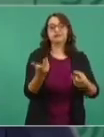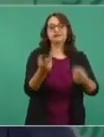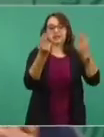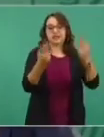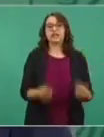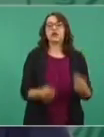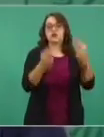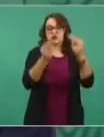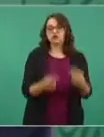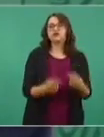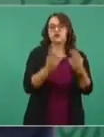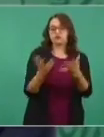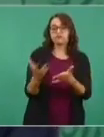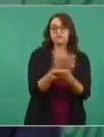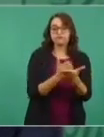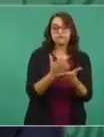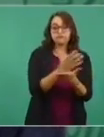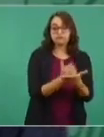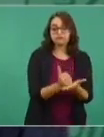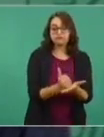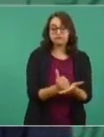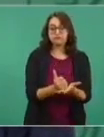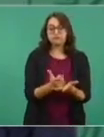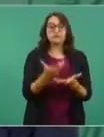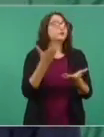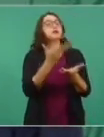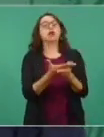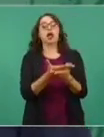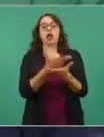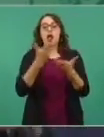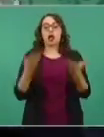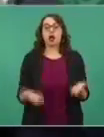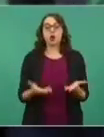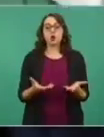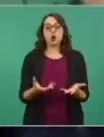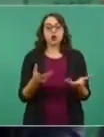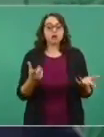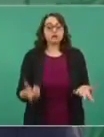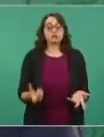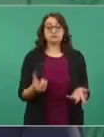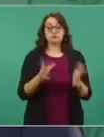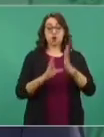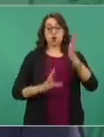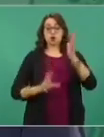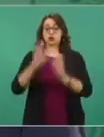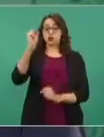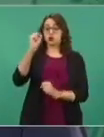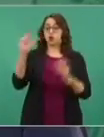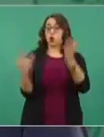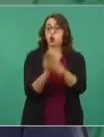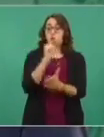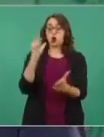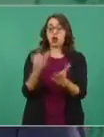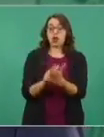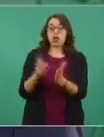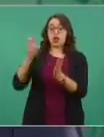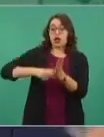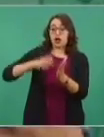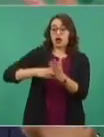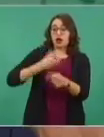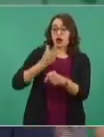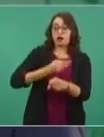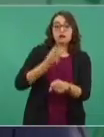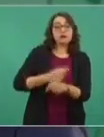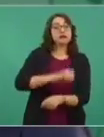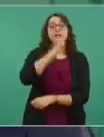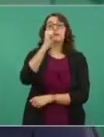Si no se hace la reforma a la Constitución, pues estas empresas terminan por apoderarse